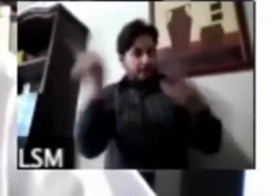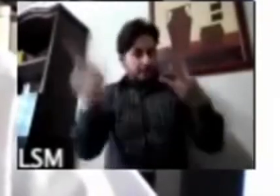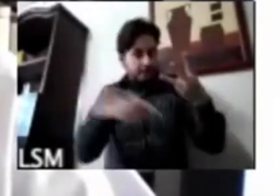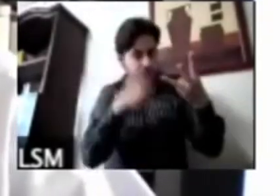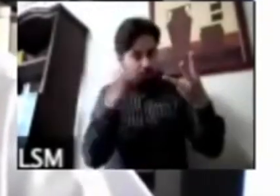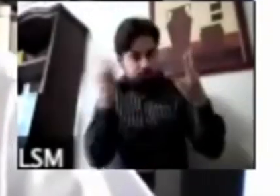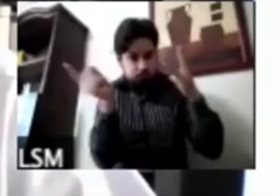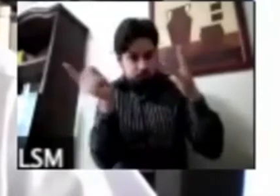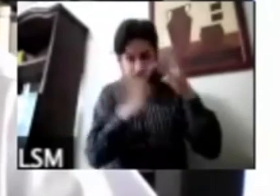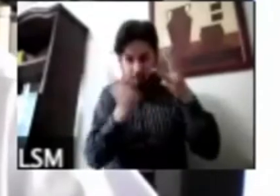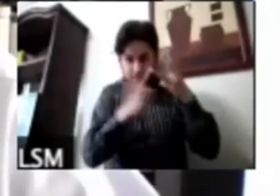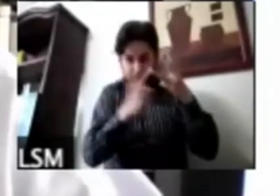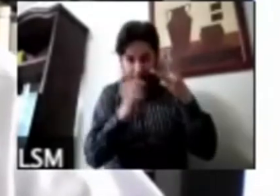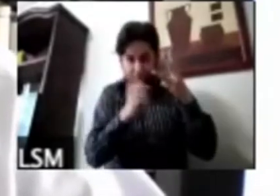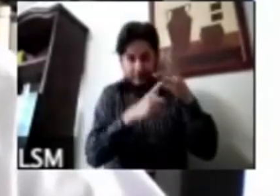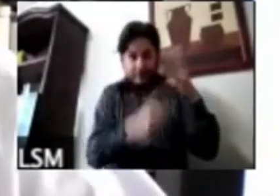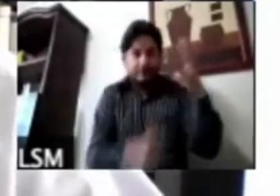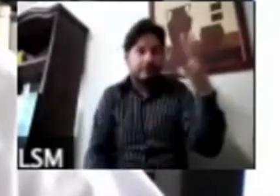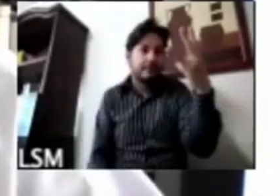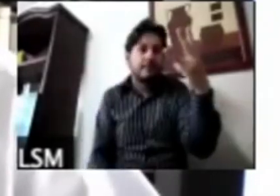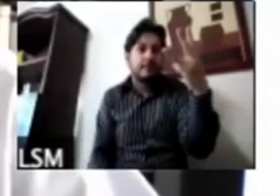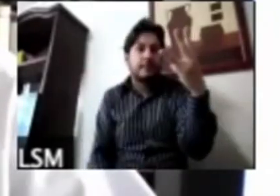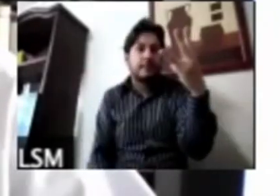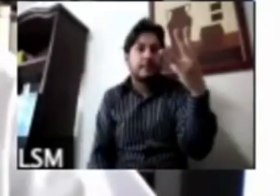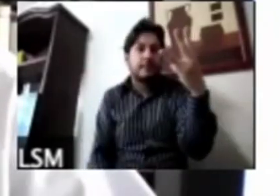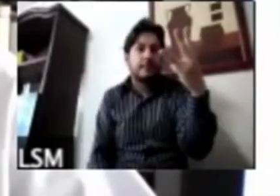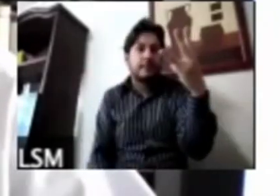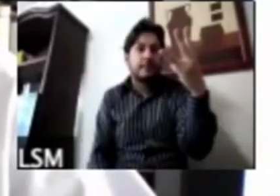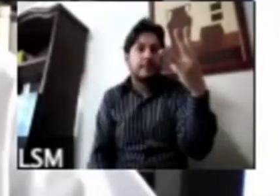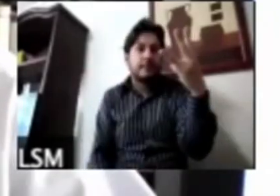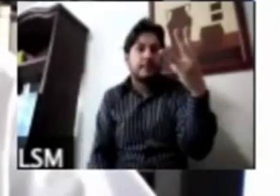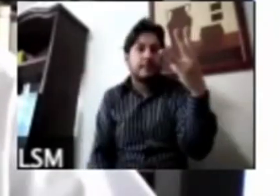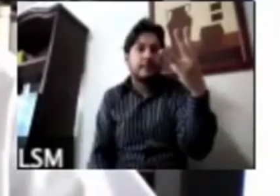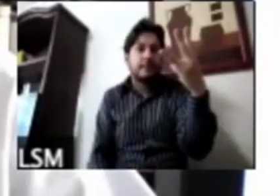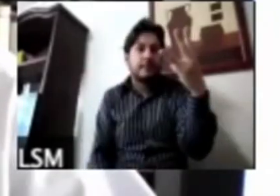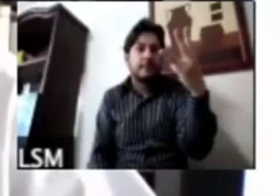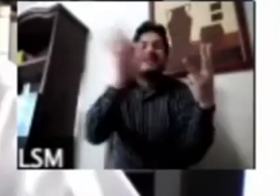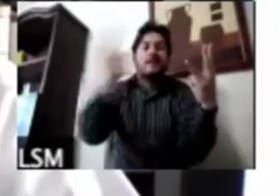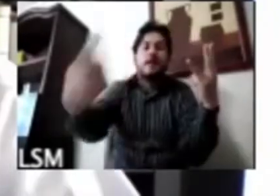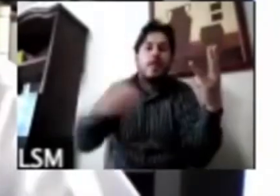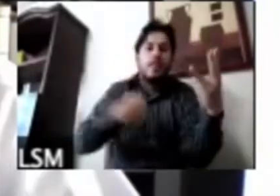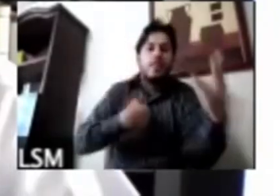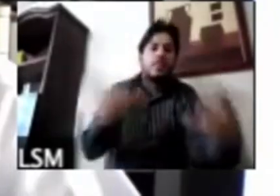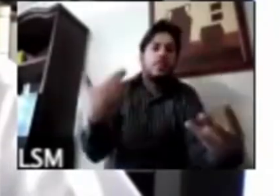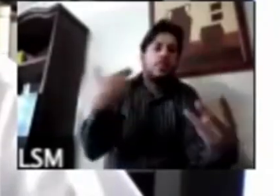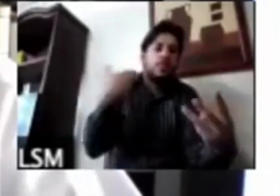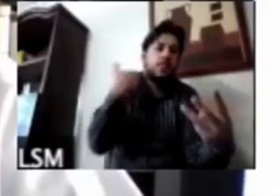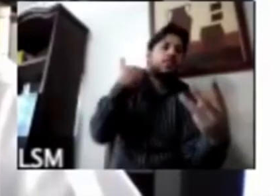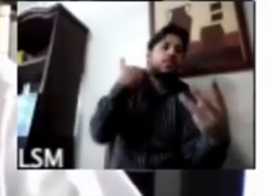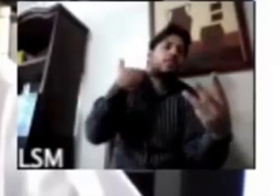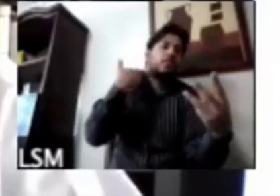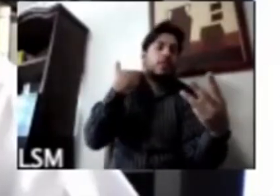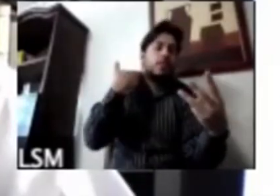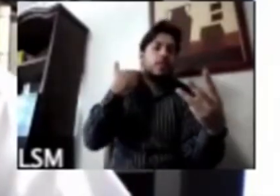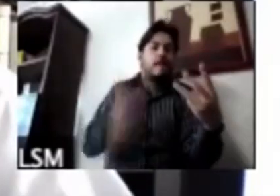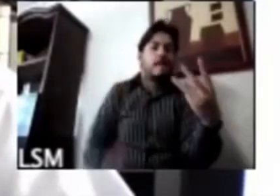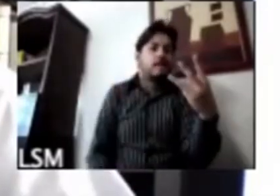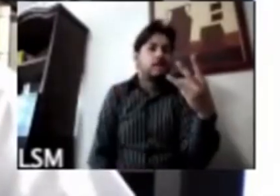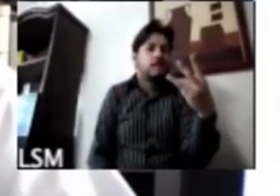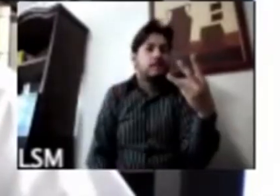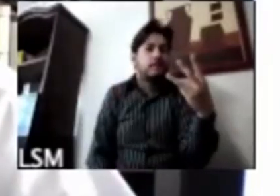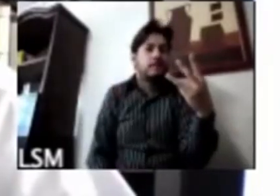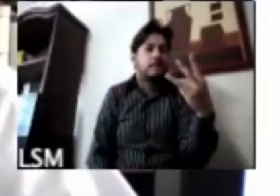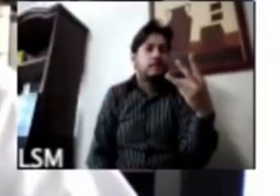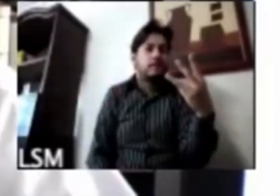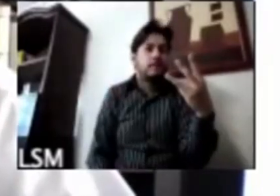debajo de perder el empleo la preocupación de ser víctima de algún delito o asalto en esa misma batería de